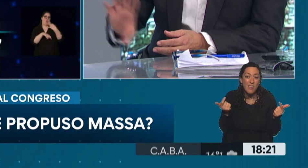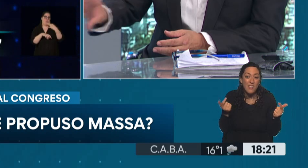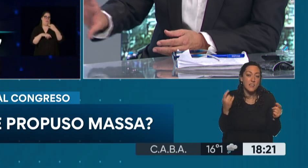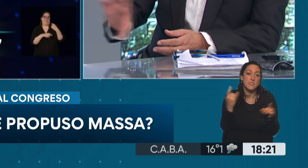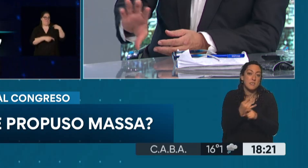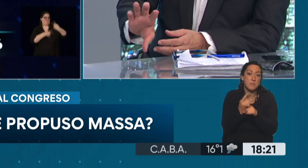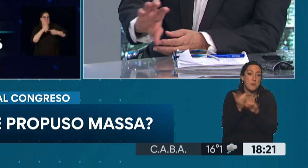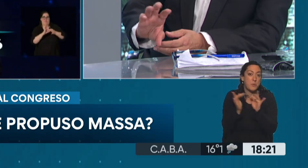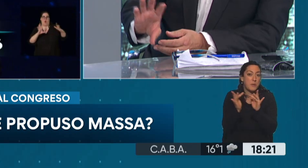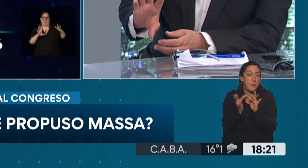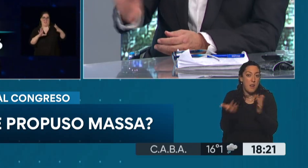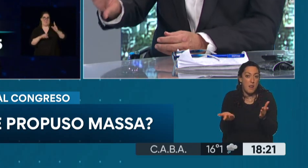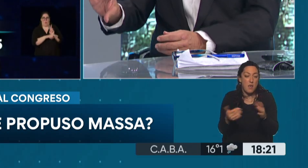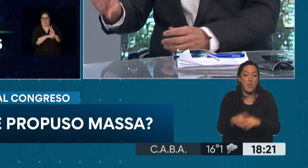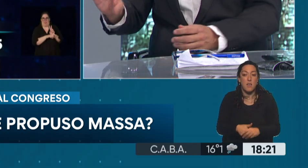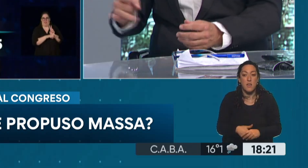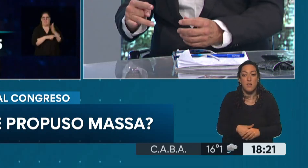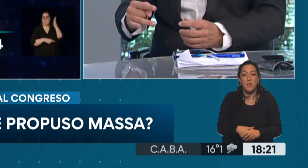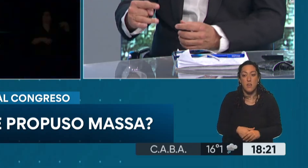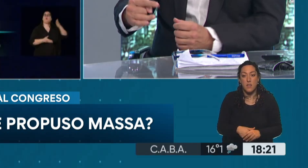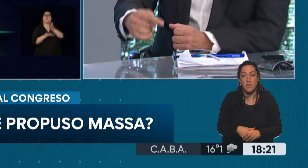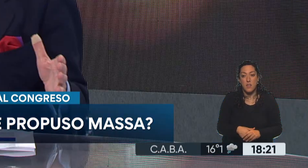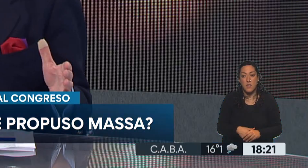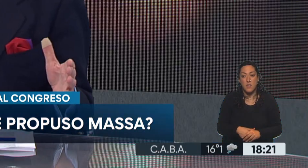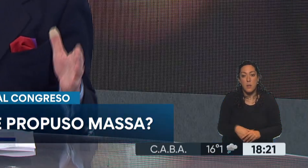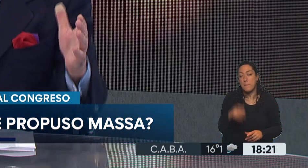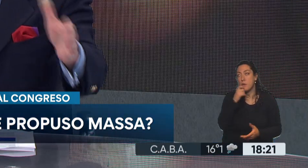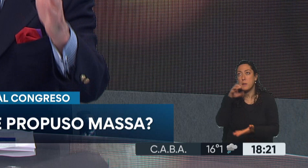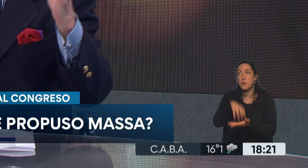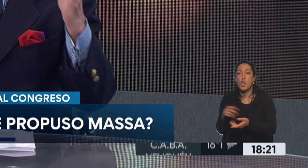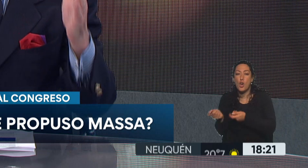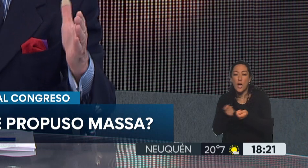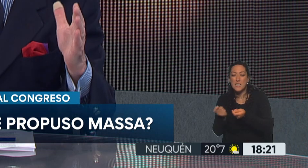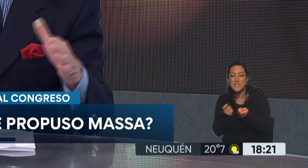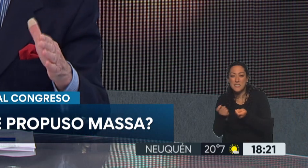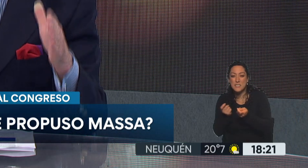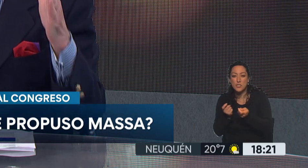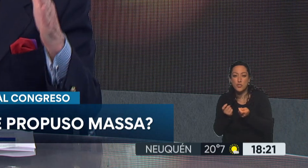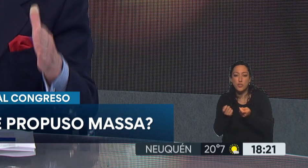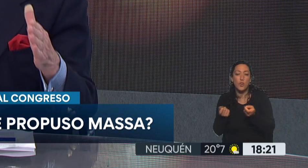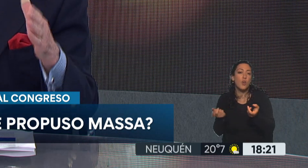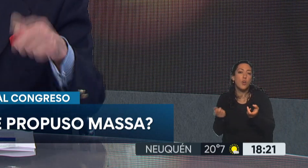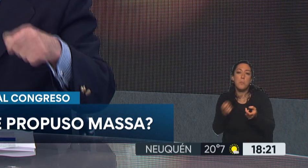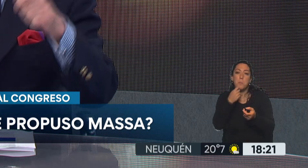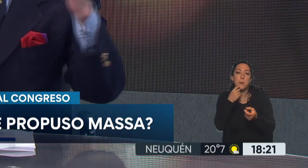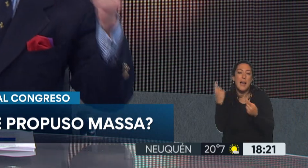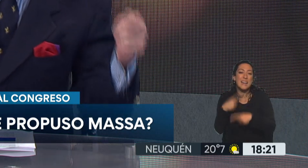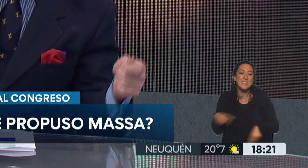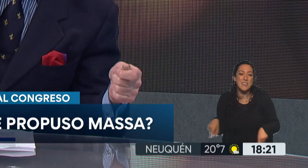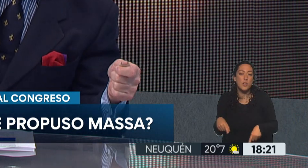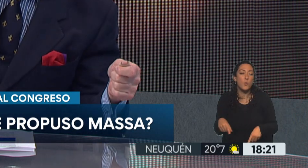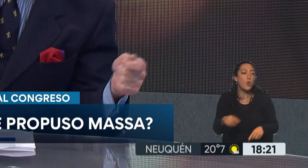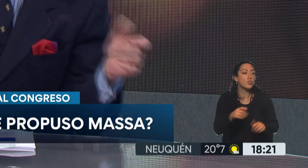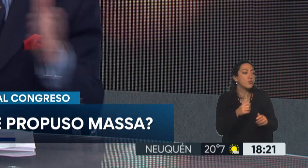siempre hablando virtualmente. Sí, claro. No habría operaciones en negro. Tengo un localcito y necesito surtir cualquiera sea el artículo y voy al